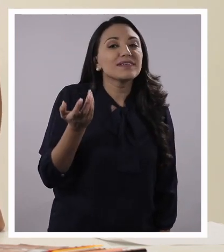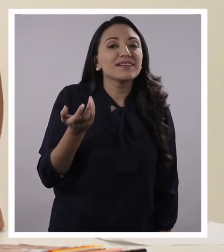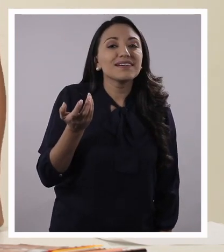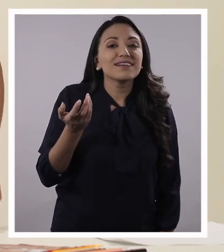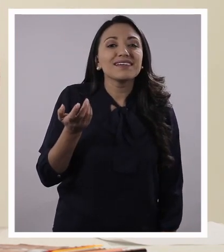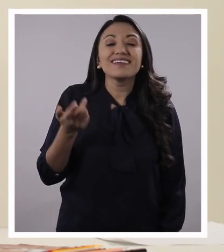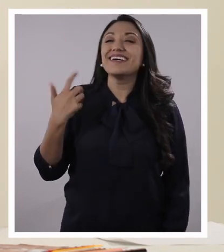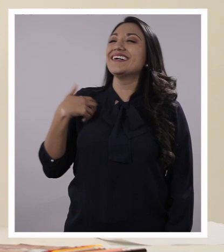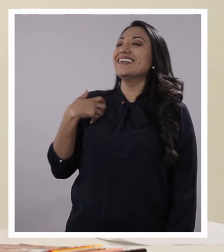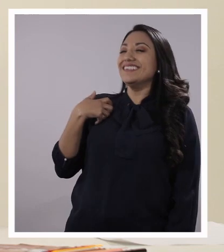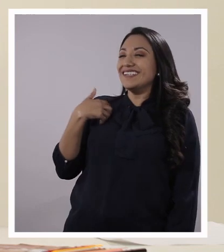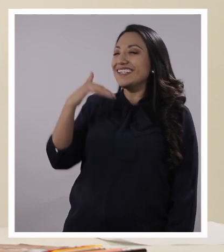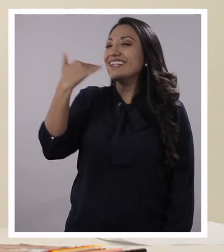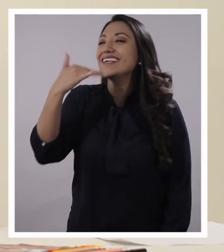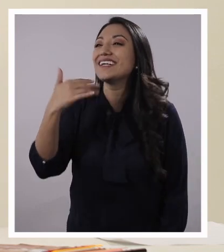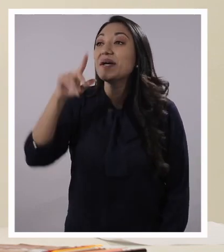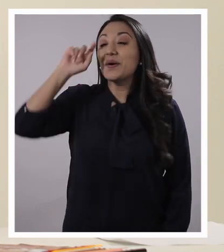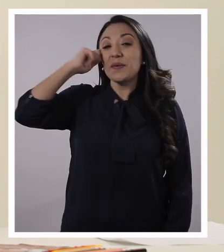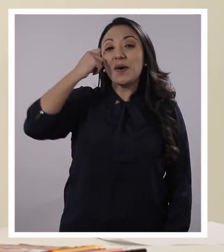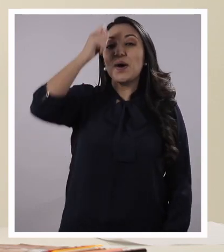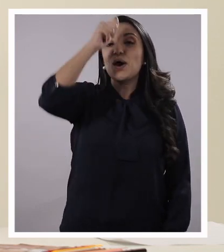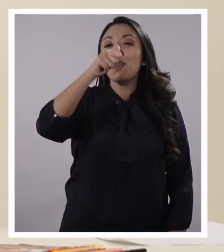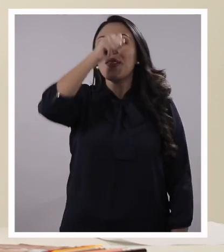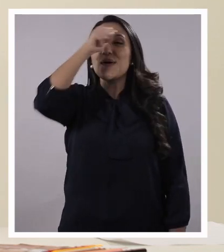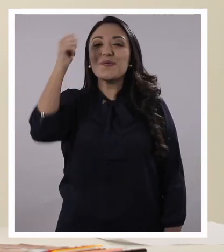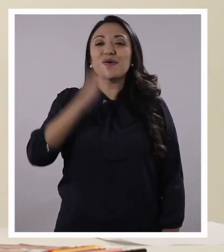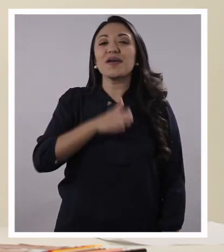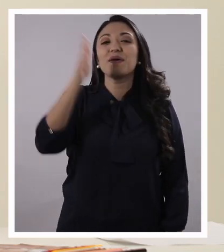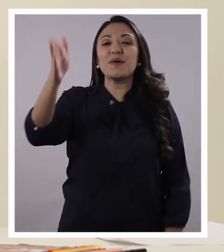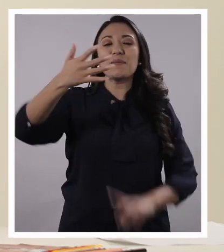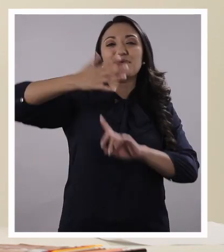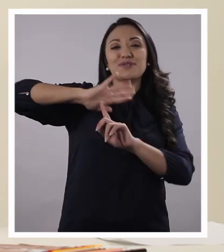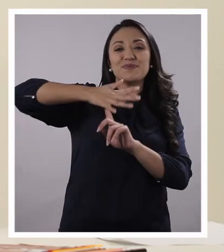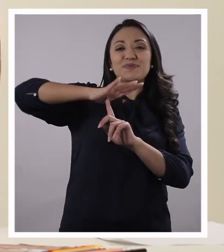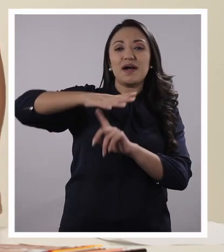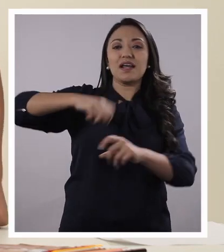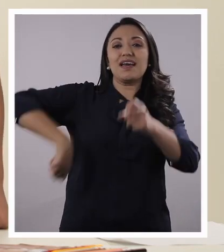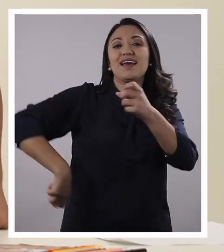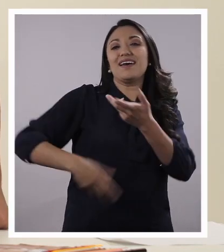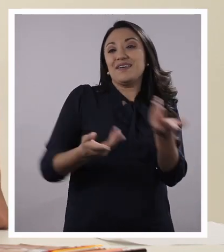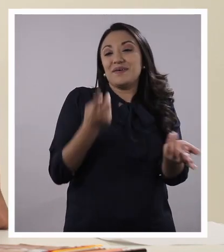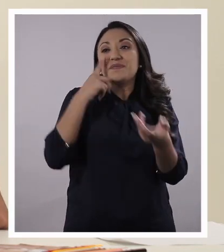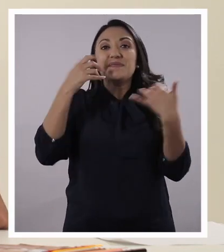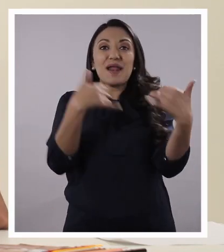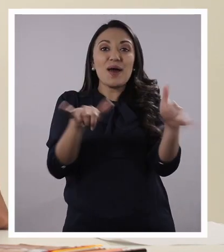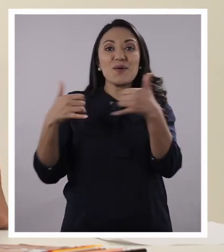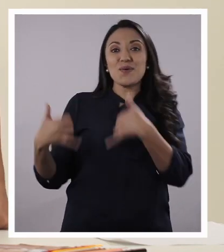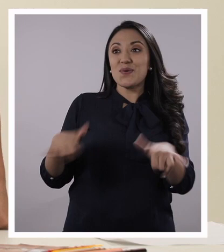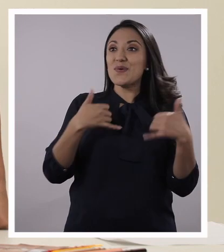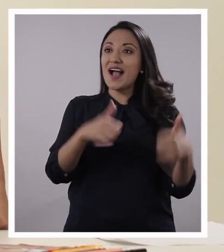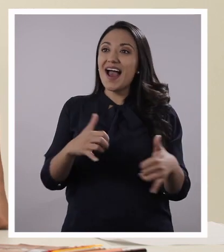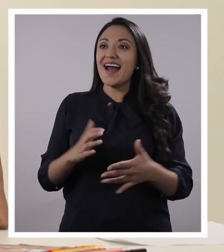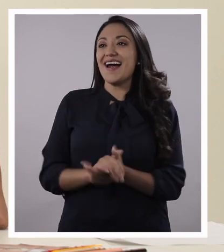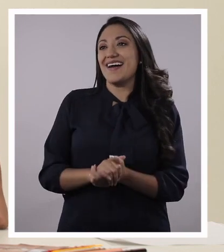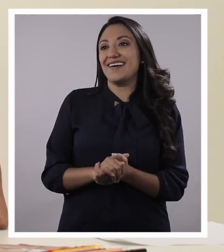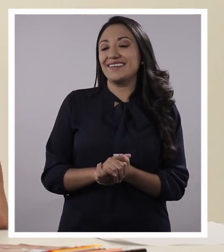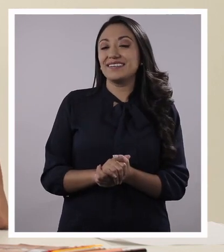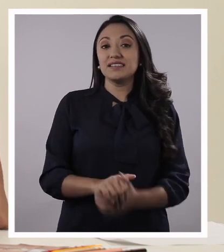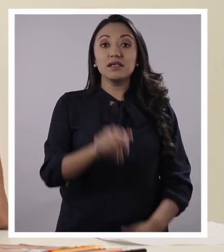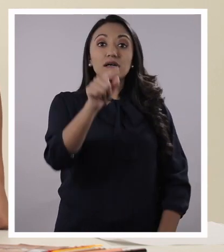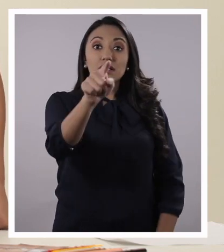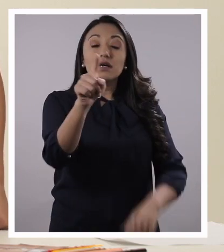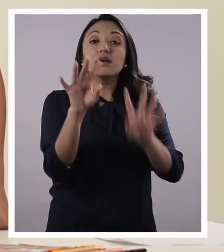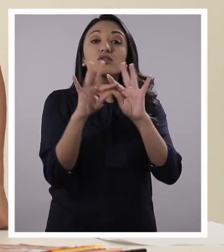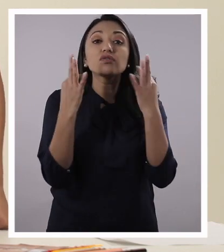Estoy acordando los domingos en el parque mientras jugamos full. ¡Wow! Ustedes chicos, ¿qué momento en